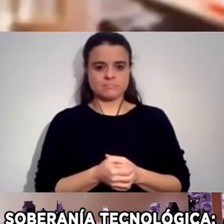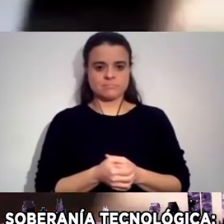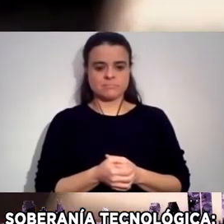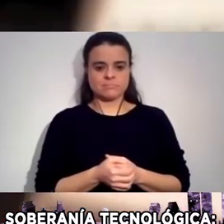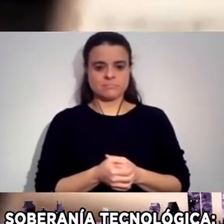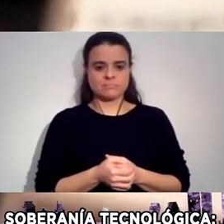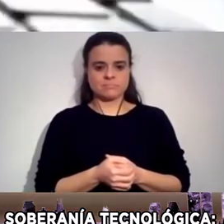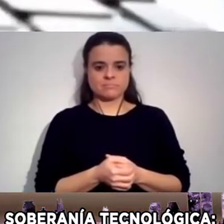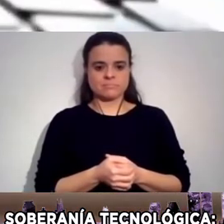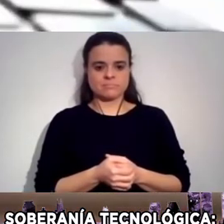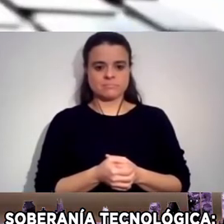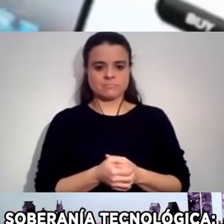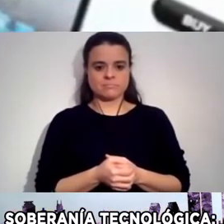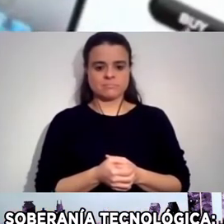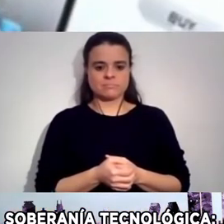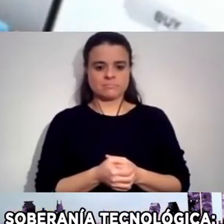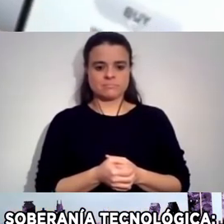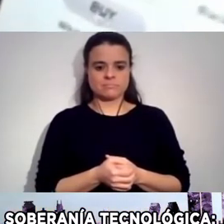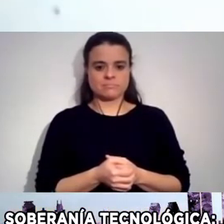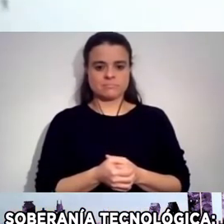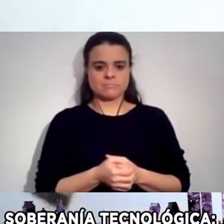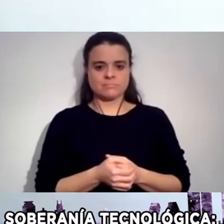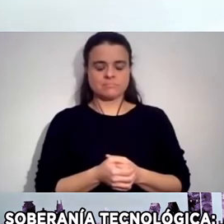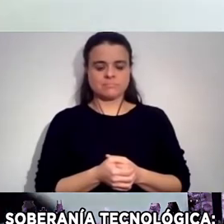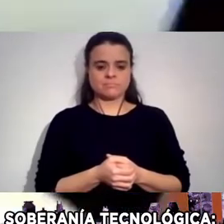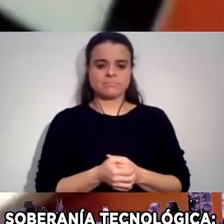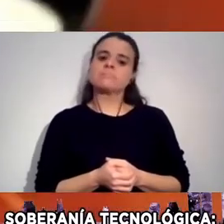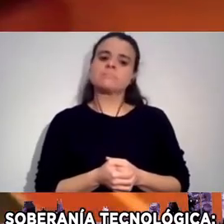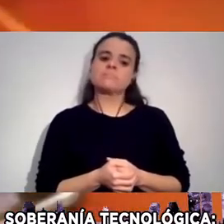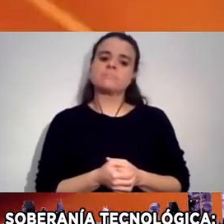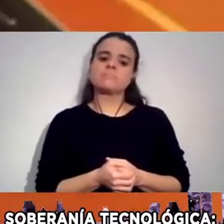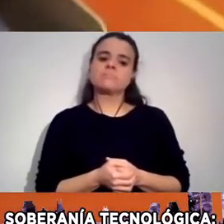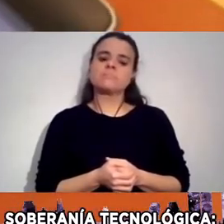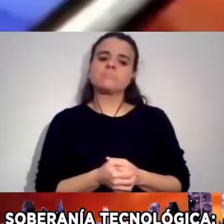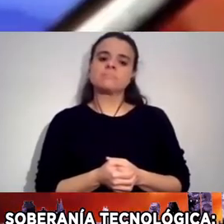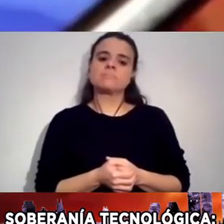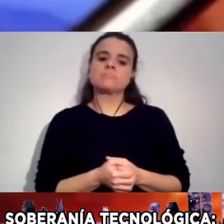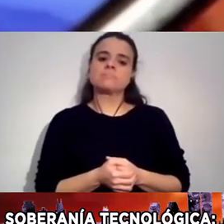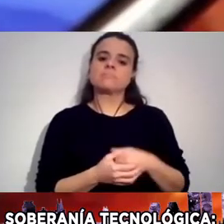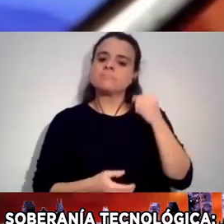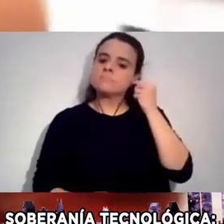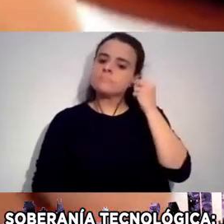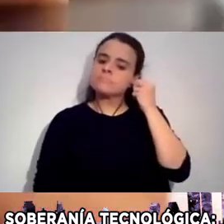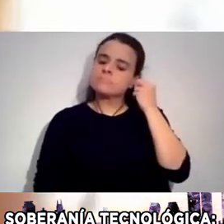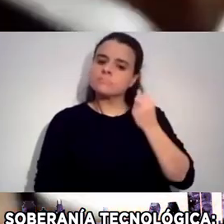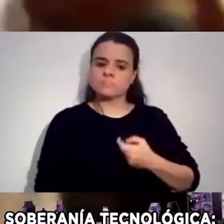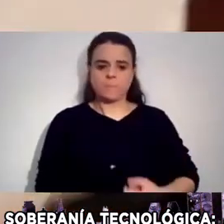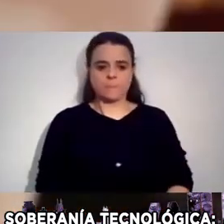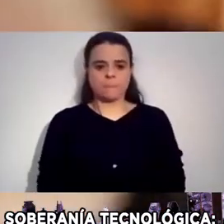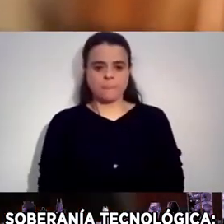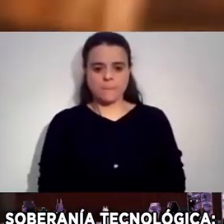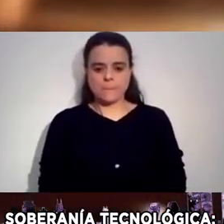20 secures phones to assiste en staying anonymous, $5,000. Fighting legal cases across five countries,